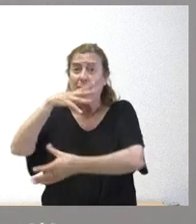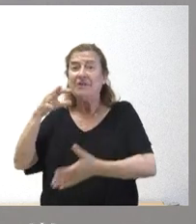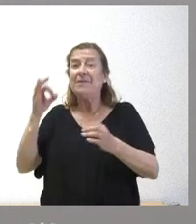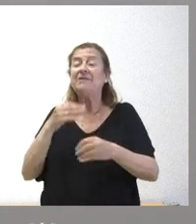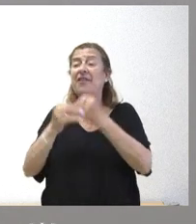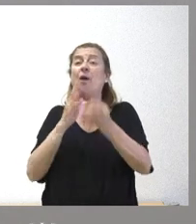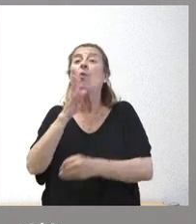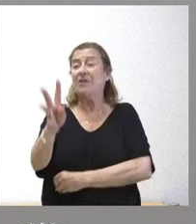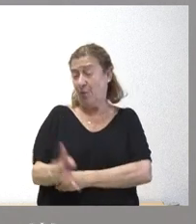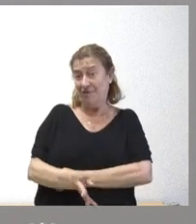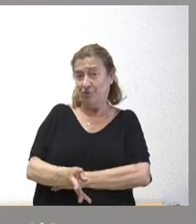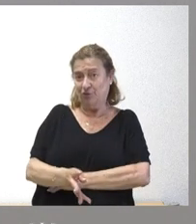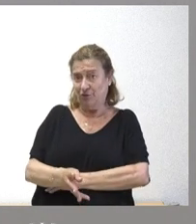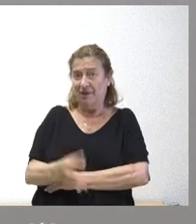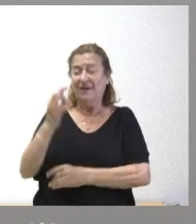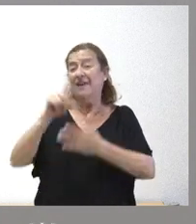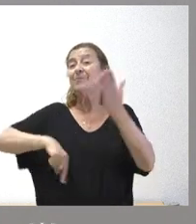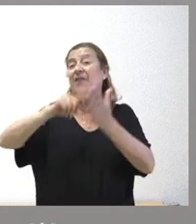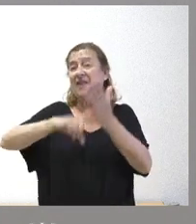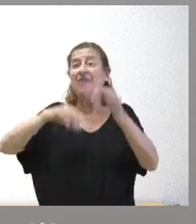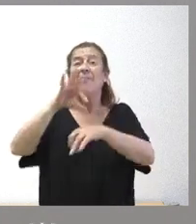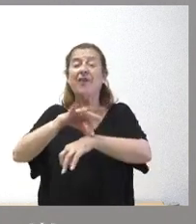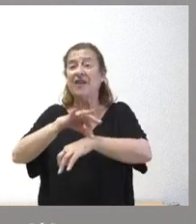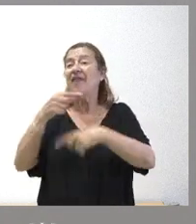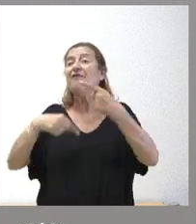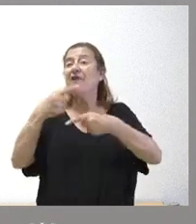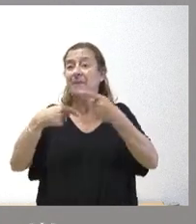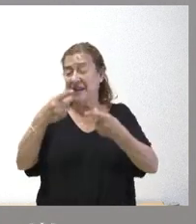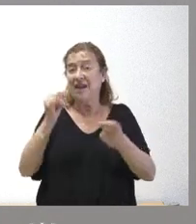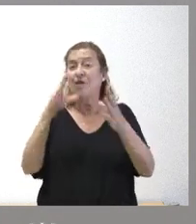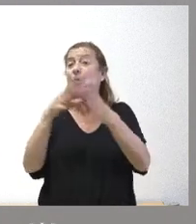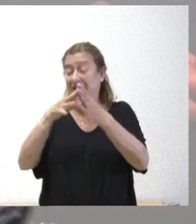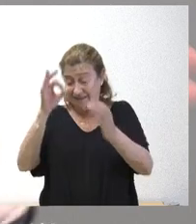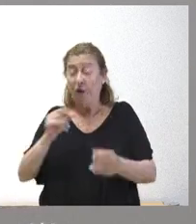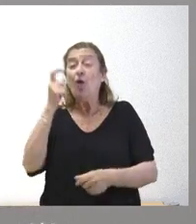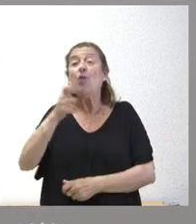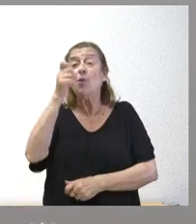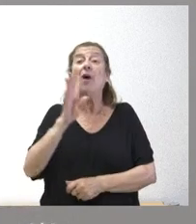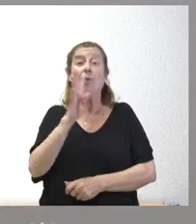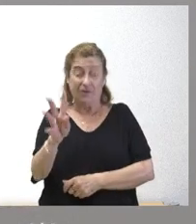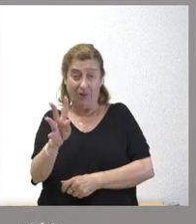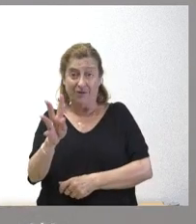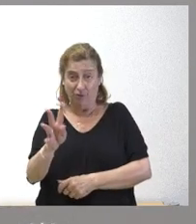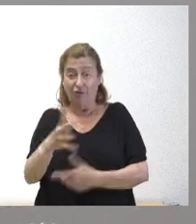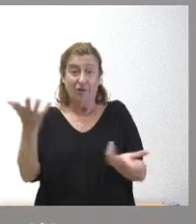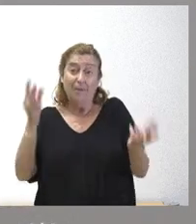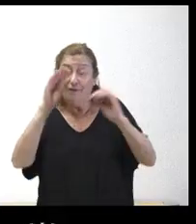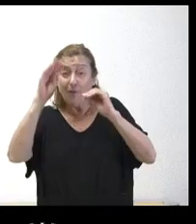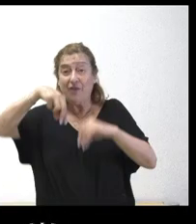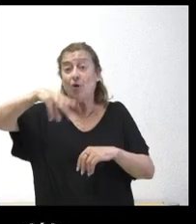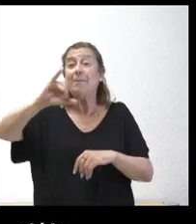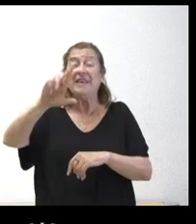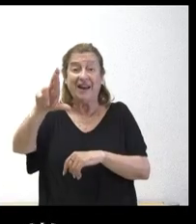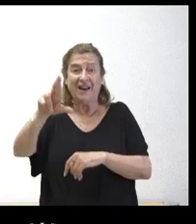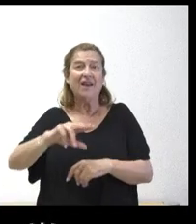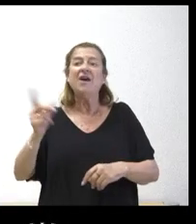porque estamos hablando fundamentalmente de una especialidad de medicina familia y comunitaria que son 4 años las hay de 5 como saben ustedes en la formación MIR ¿Y no se